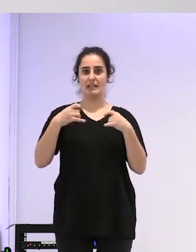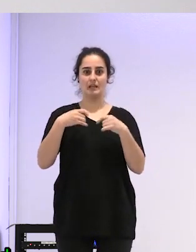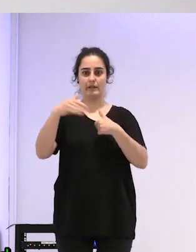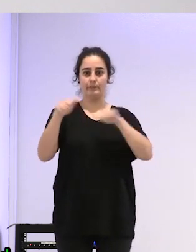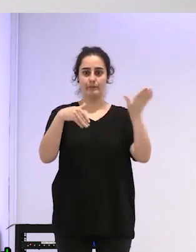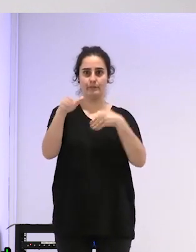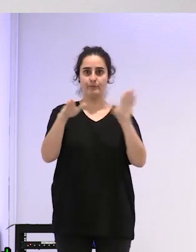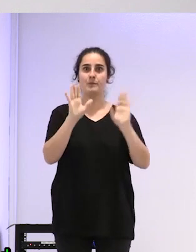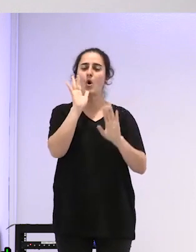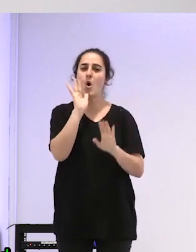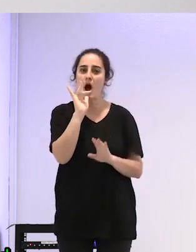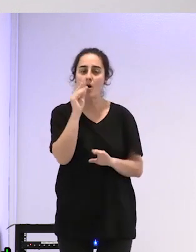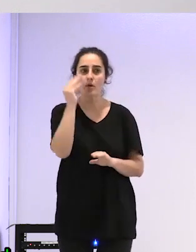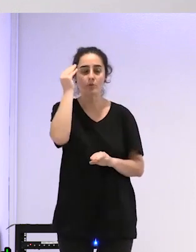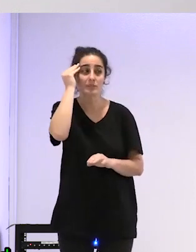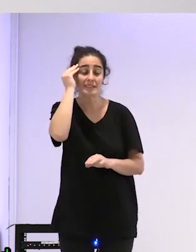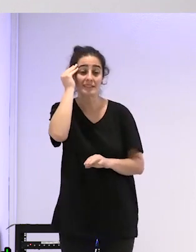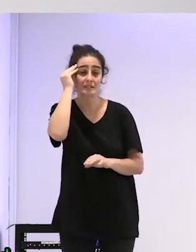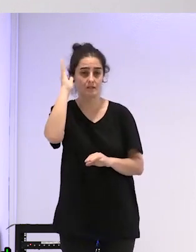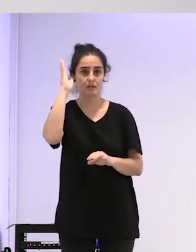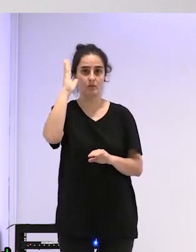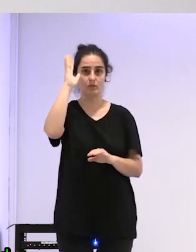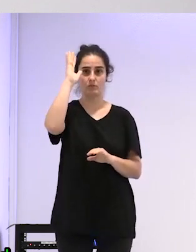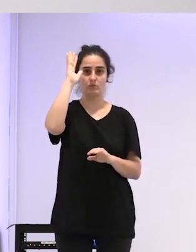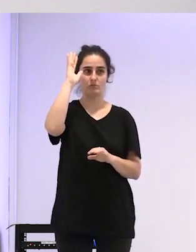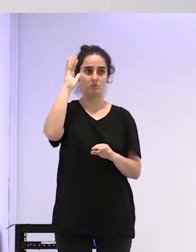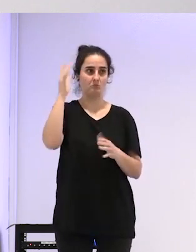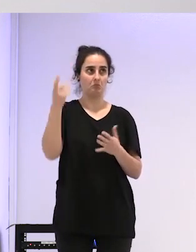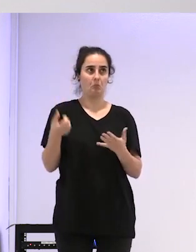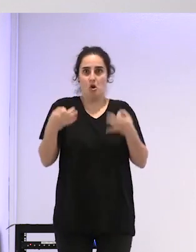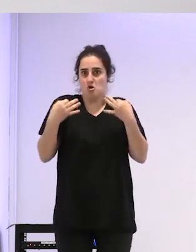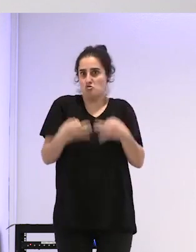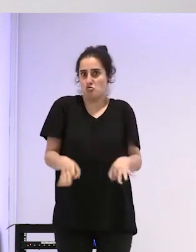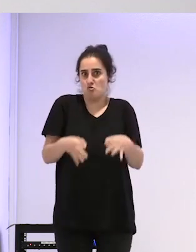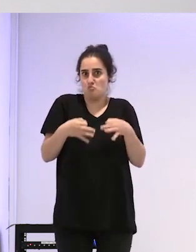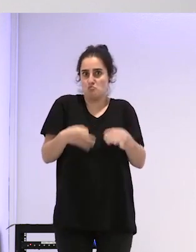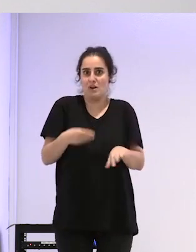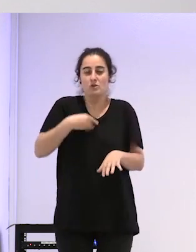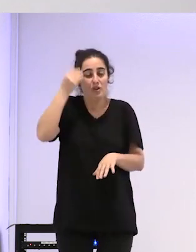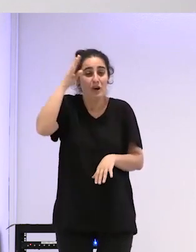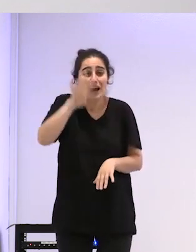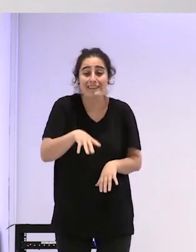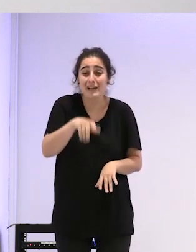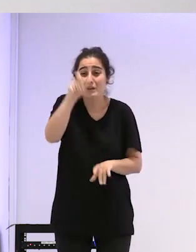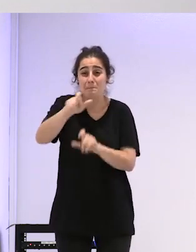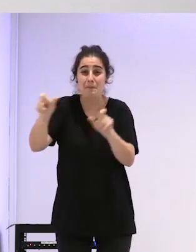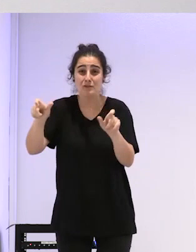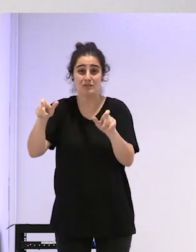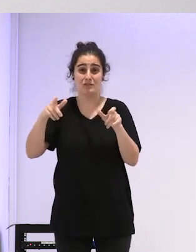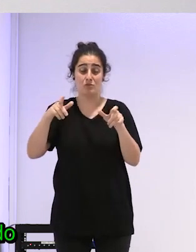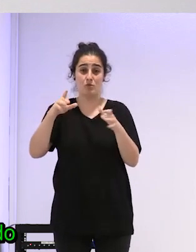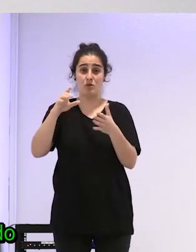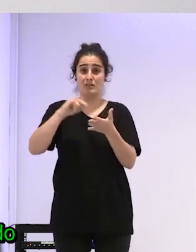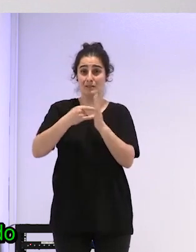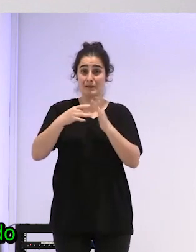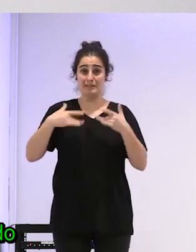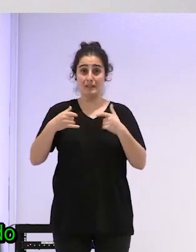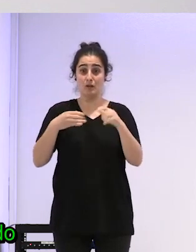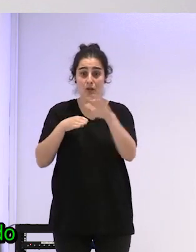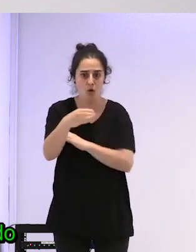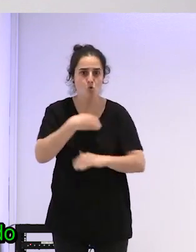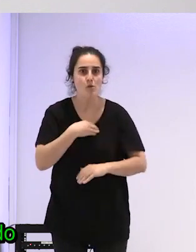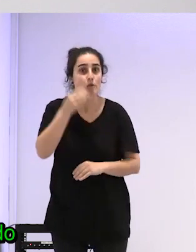pero bueno en este momento estamos yo creo en total normalidad no creo que haya nadie en Cataluña que no pueda acceder de hecho